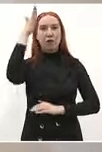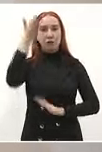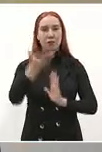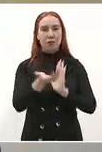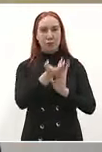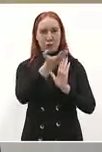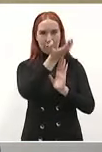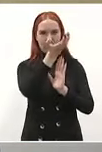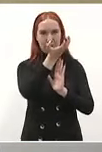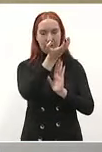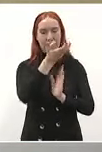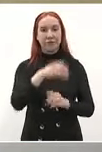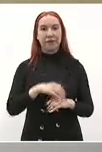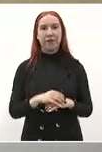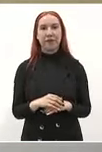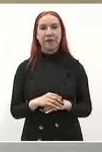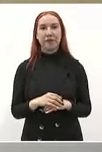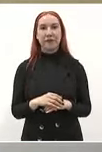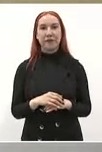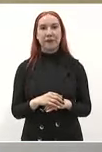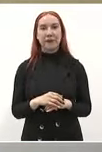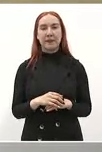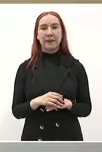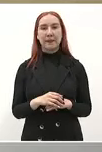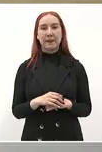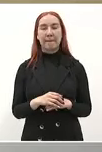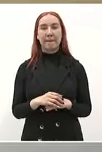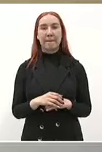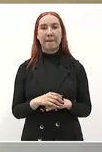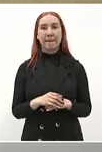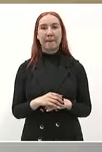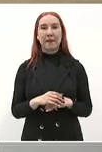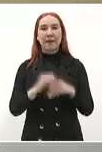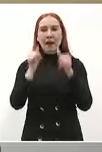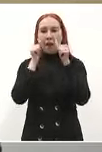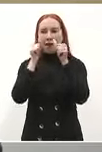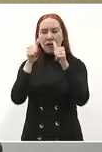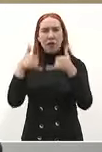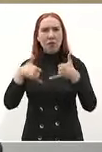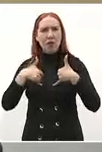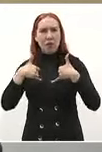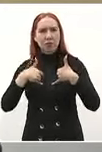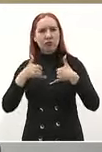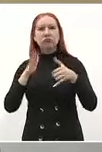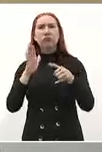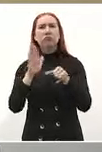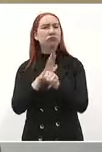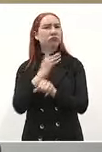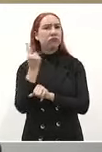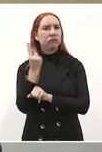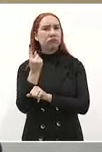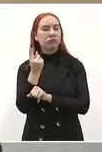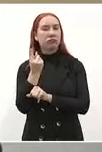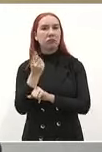¿por qué hacemos esto? ¿por qué atendemos a los jóvenes? porque